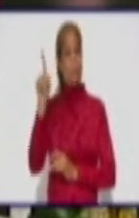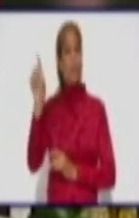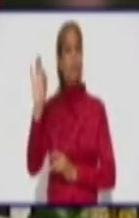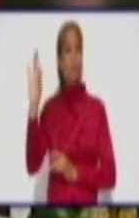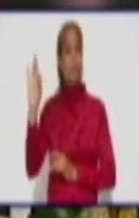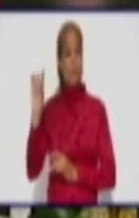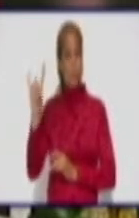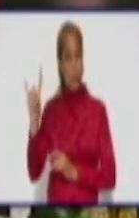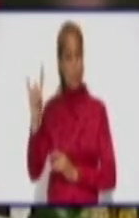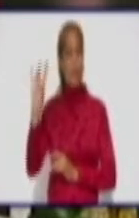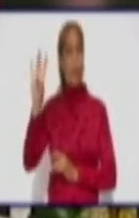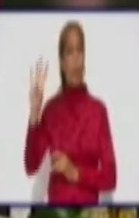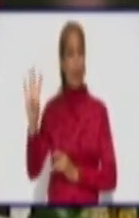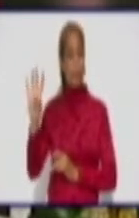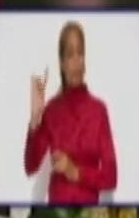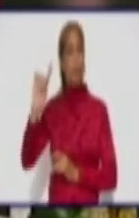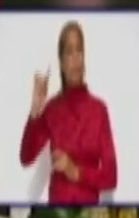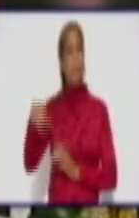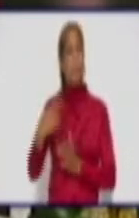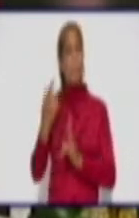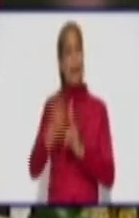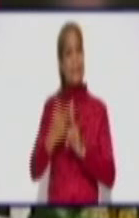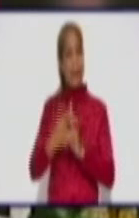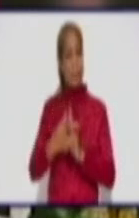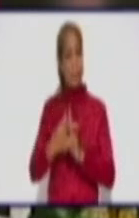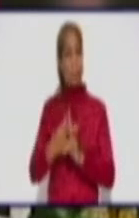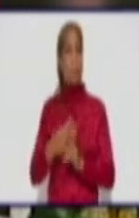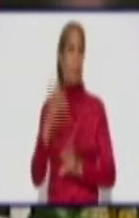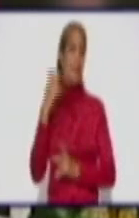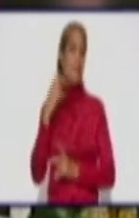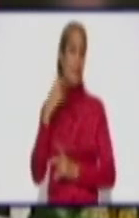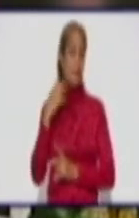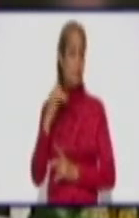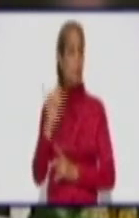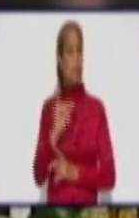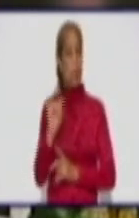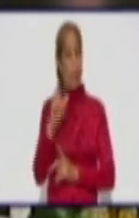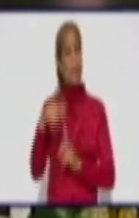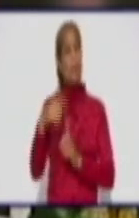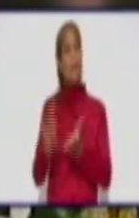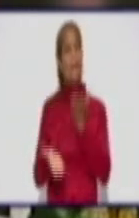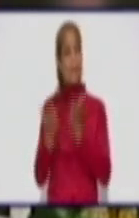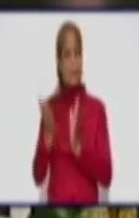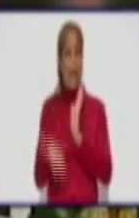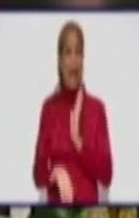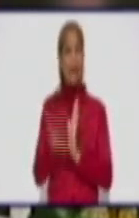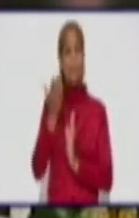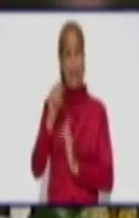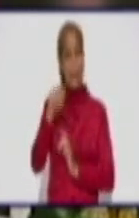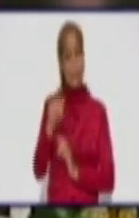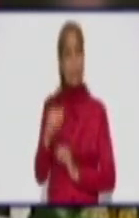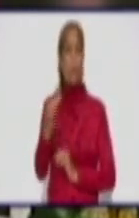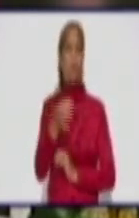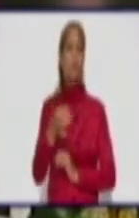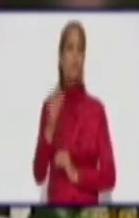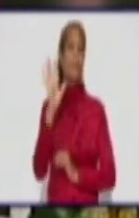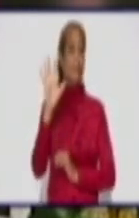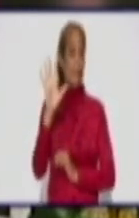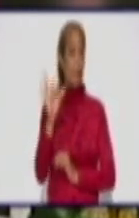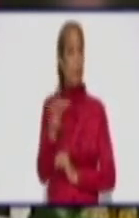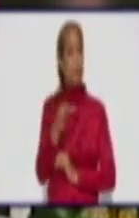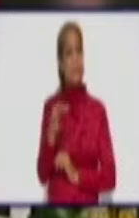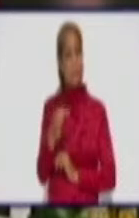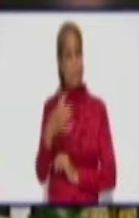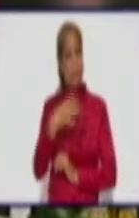Bayamo con 186,2 y Manzanillo con 196. Esos son hoy los cinco municipios que